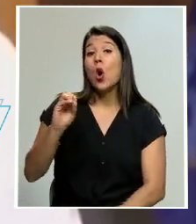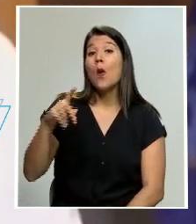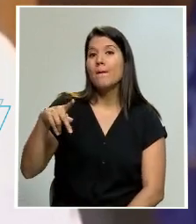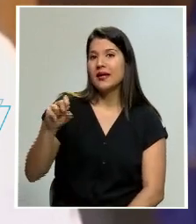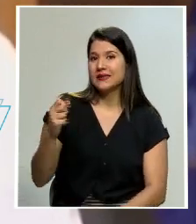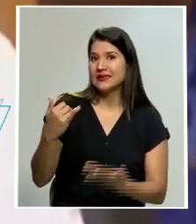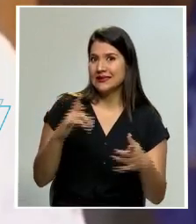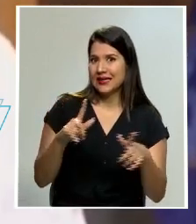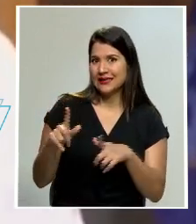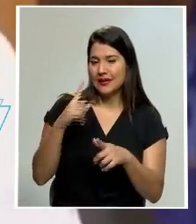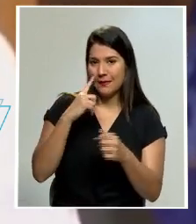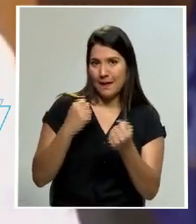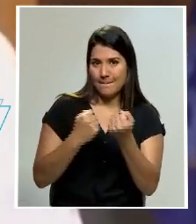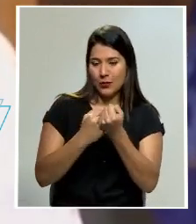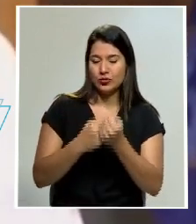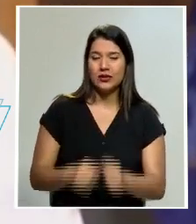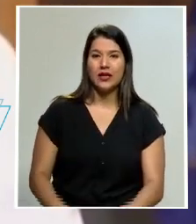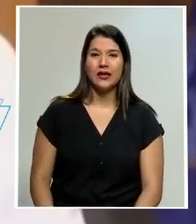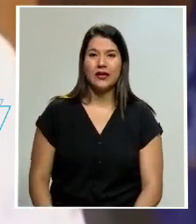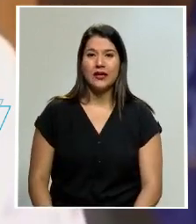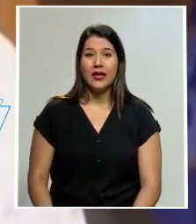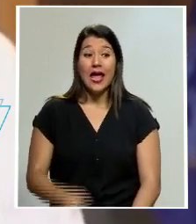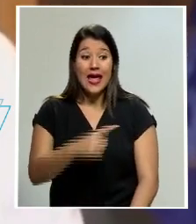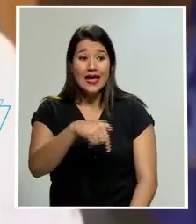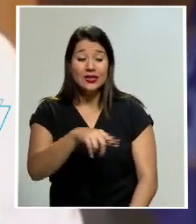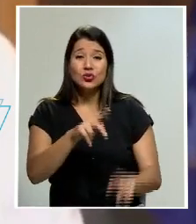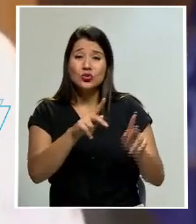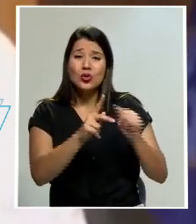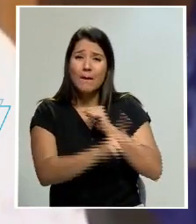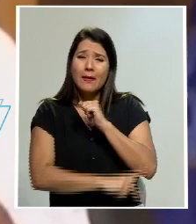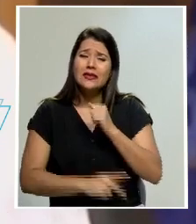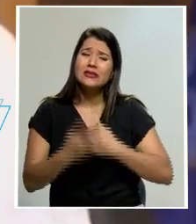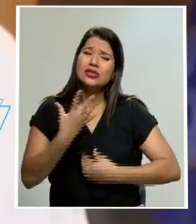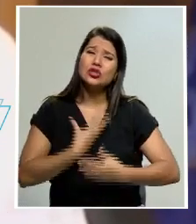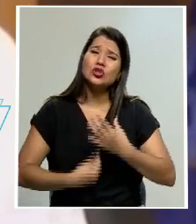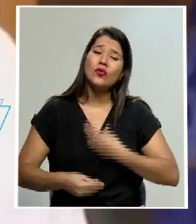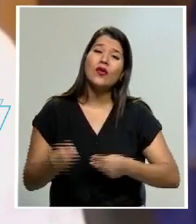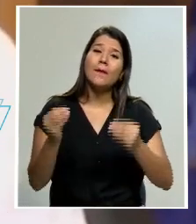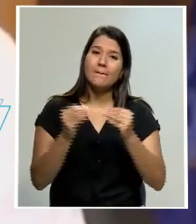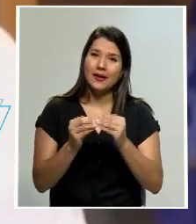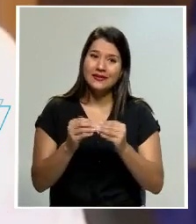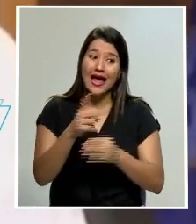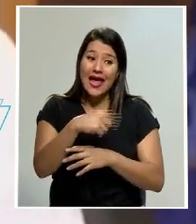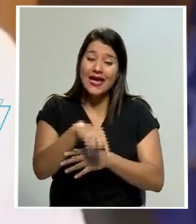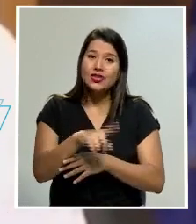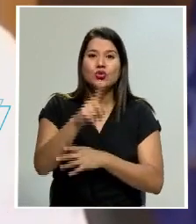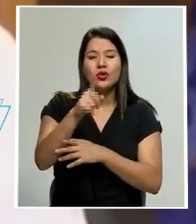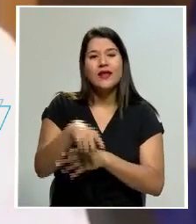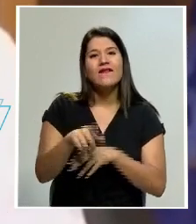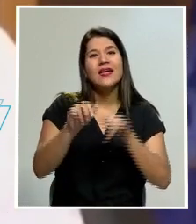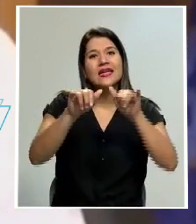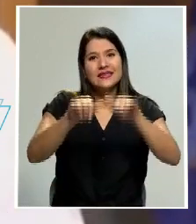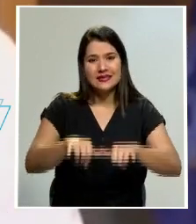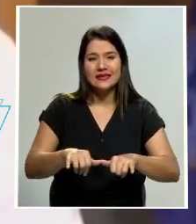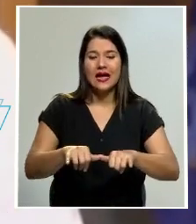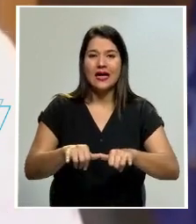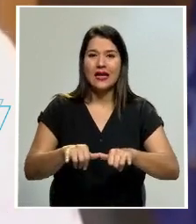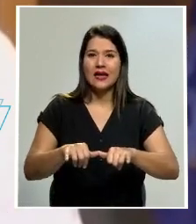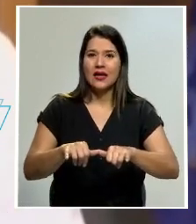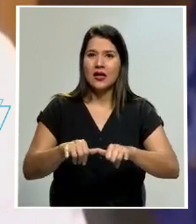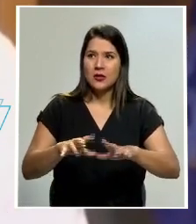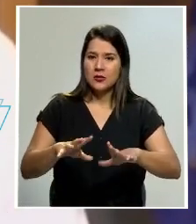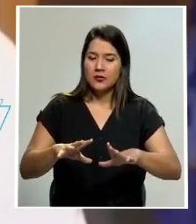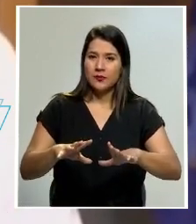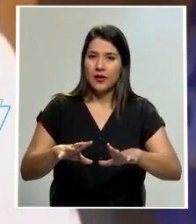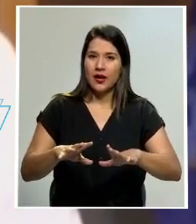lista para apoyarlos los países que están sufriendo más deberían estar al frente de